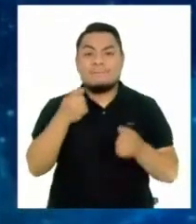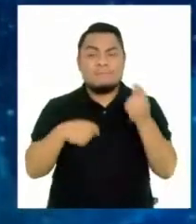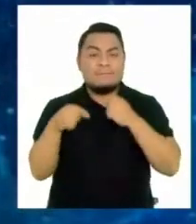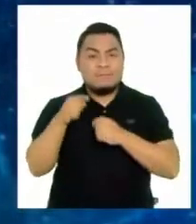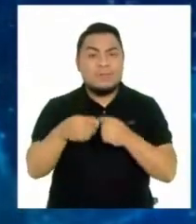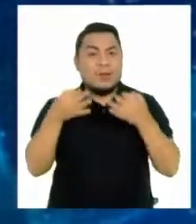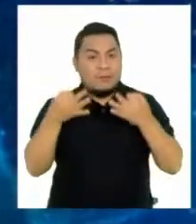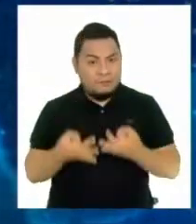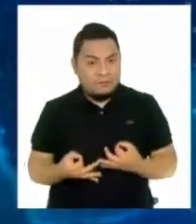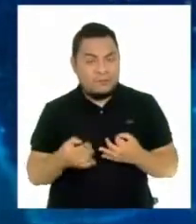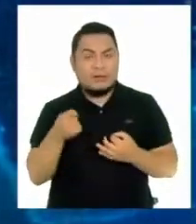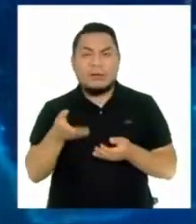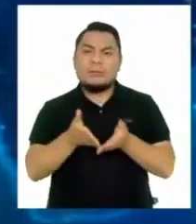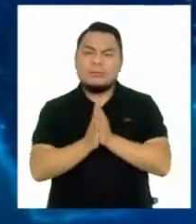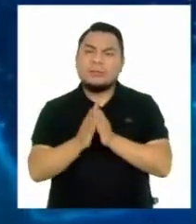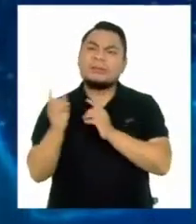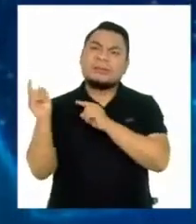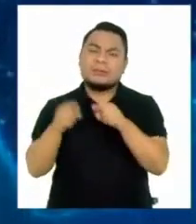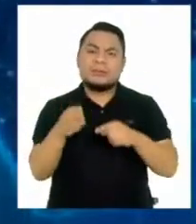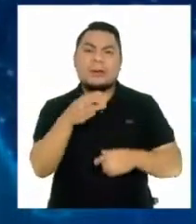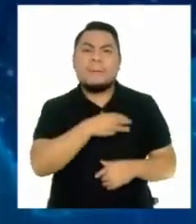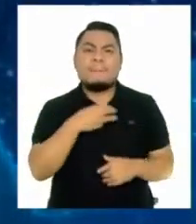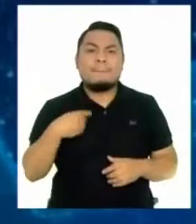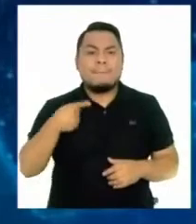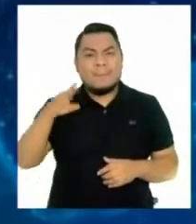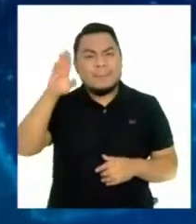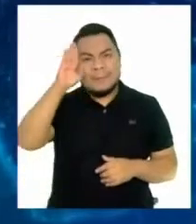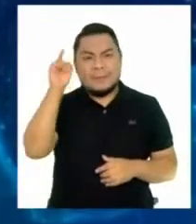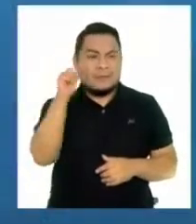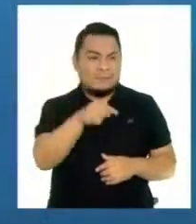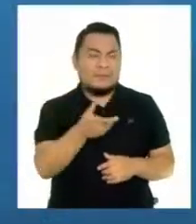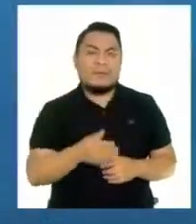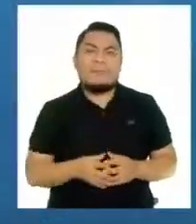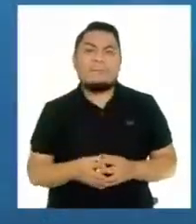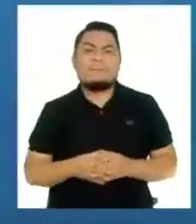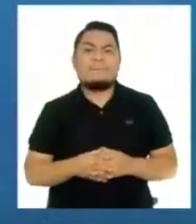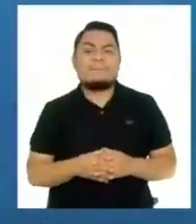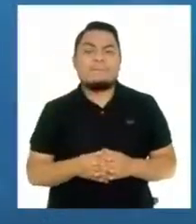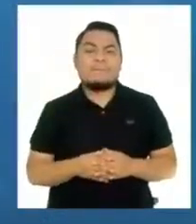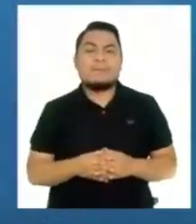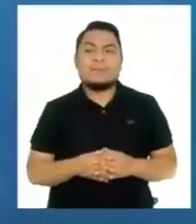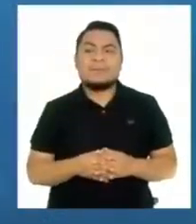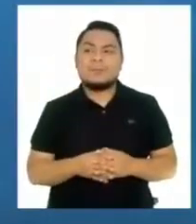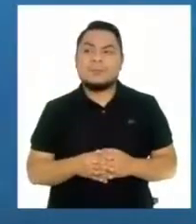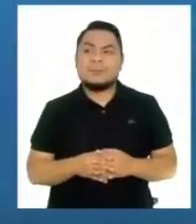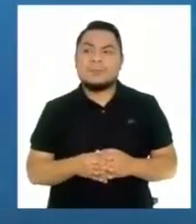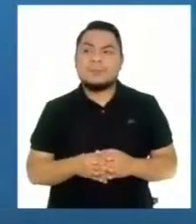informales piden la intervención del Ministerio del Interior. ¡A golpes